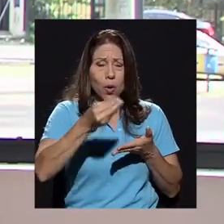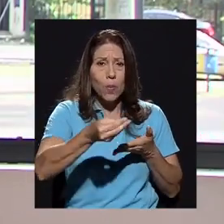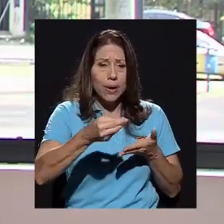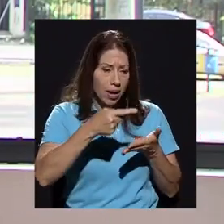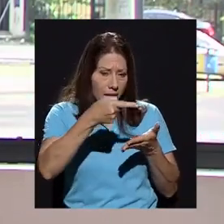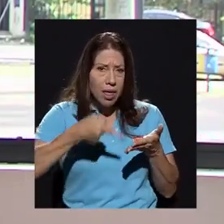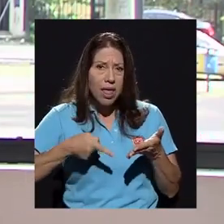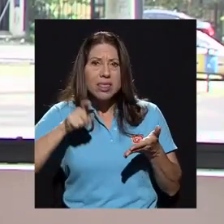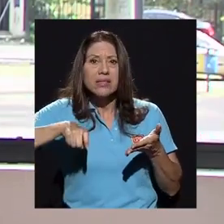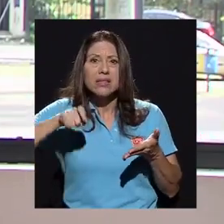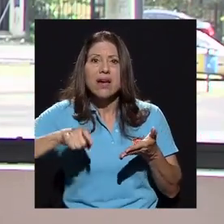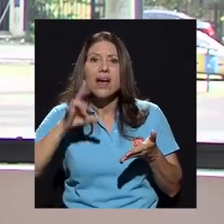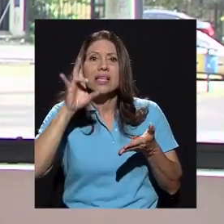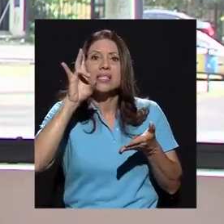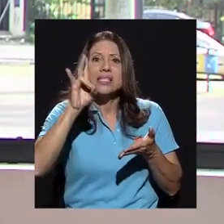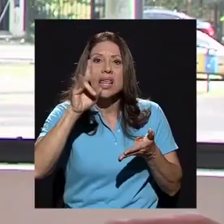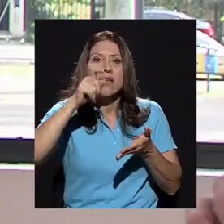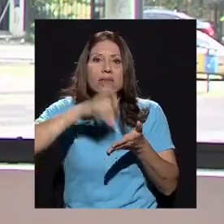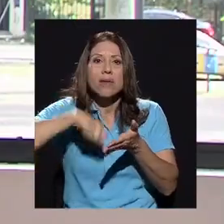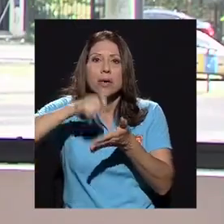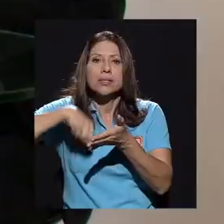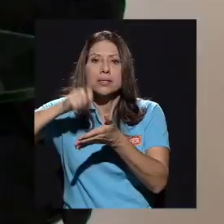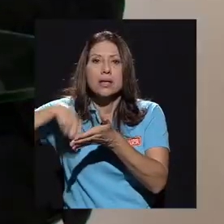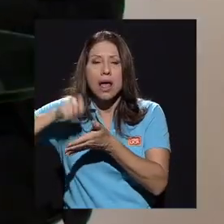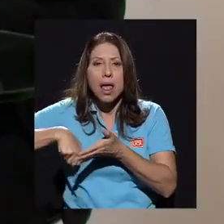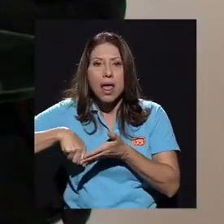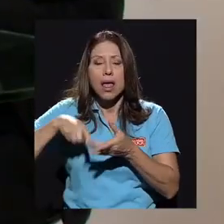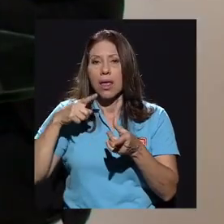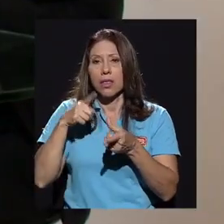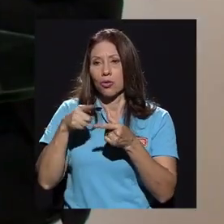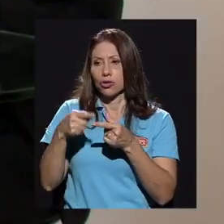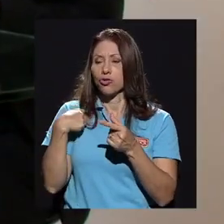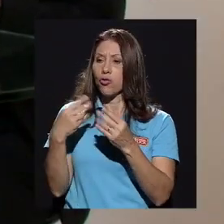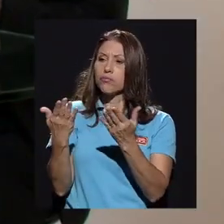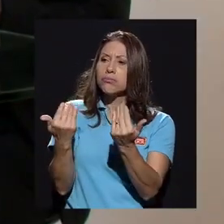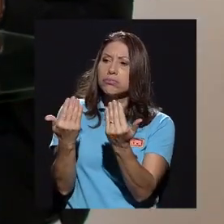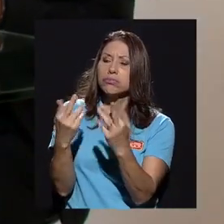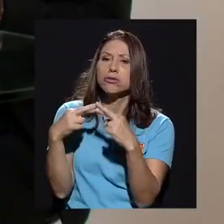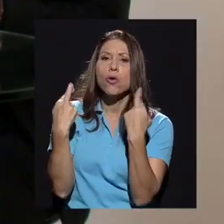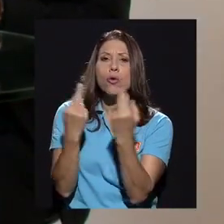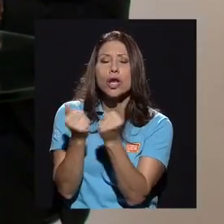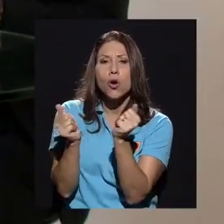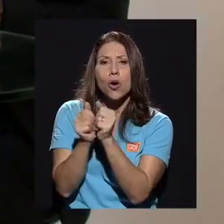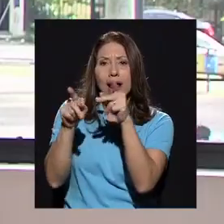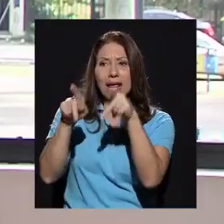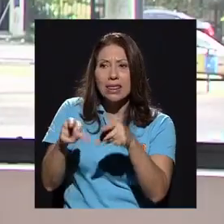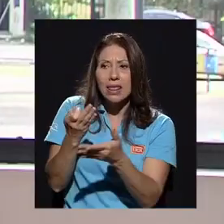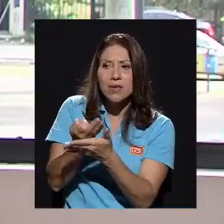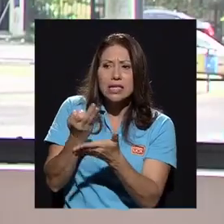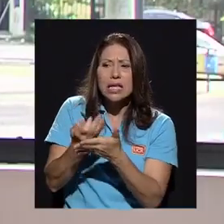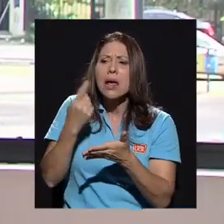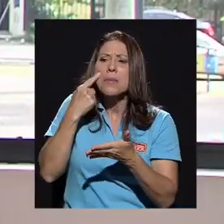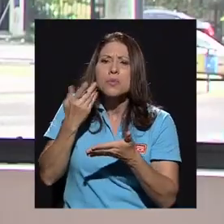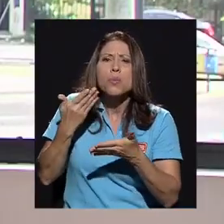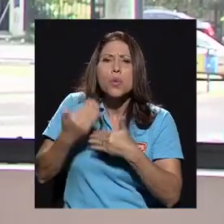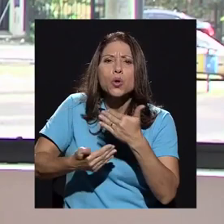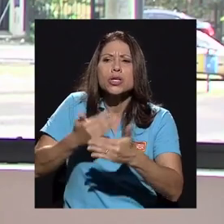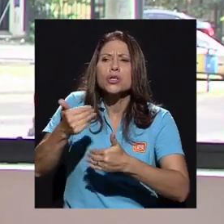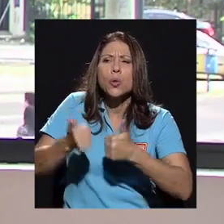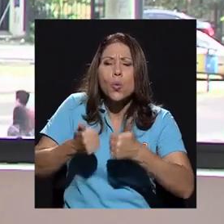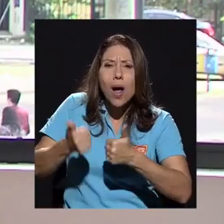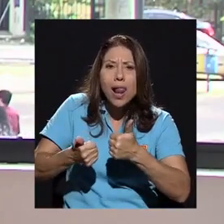reunimos con la gente financiera y comenzamos a ver cuál es el proceso, cuál es la necesidad, y lo